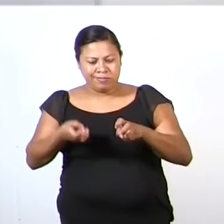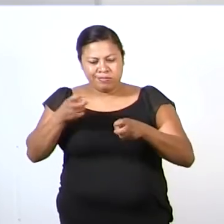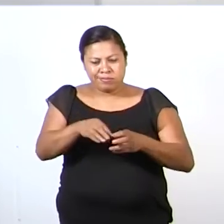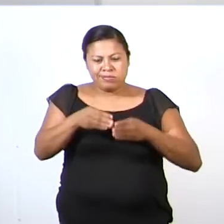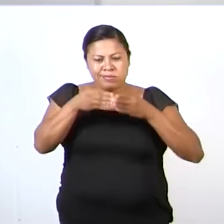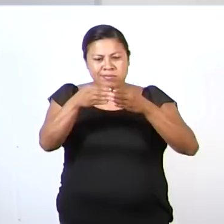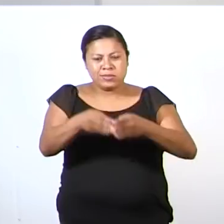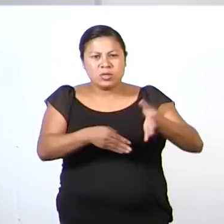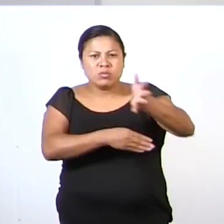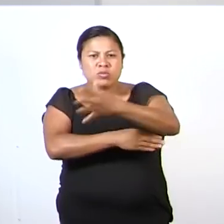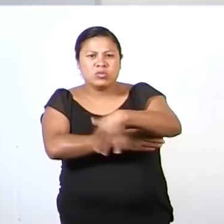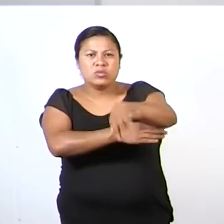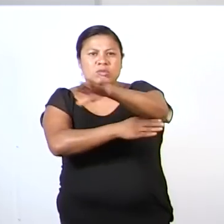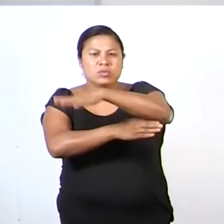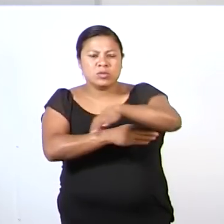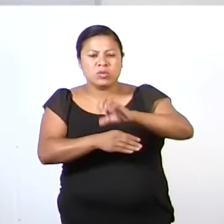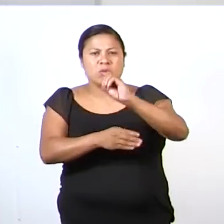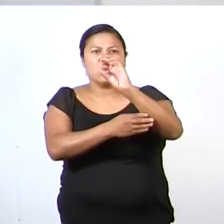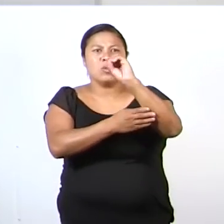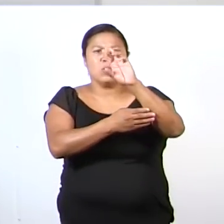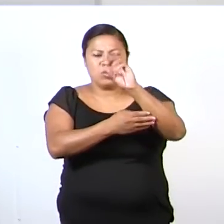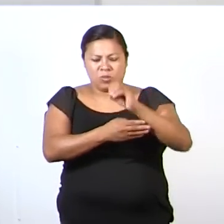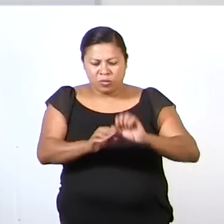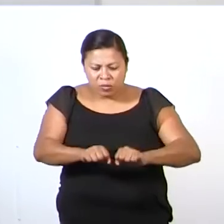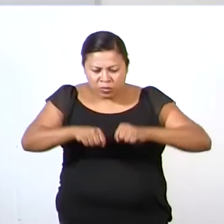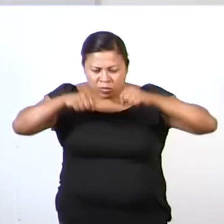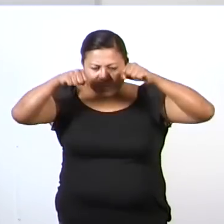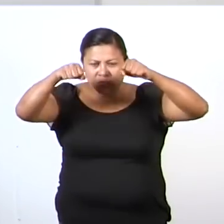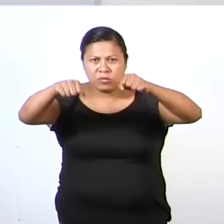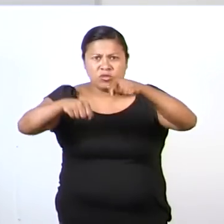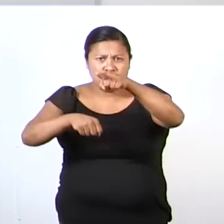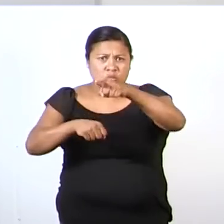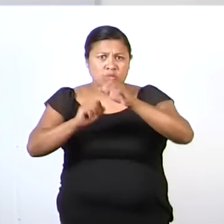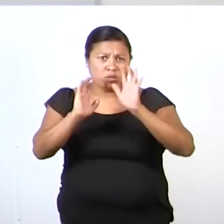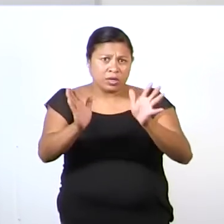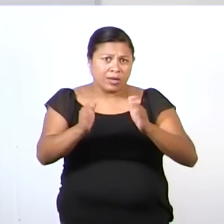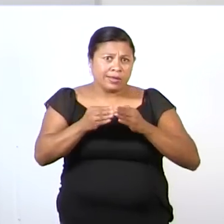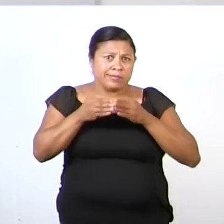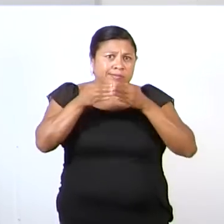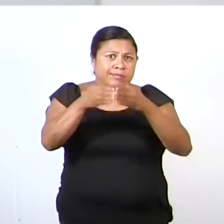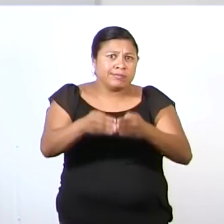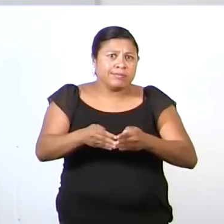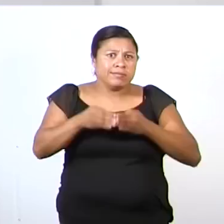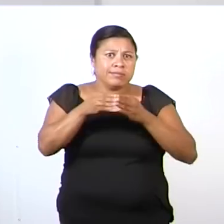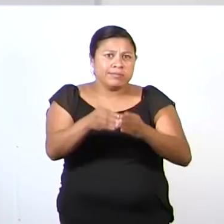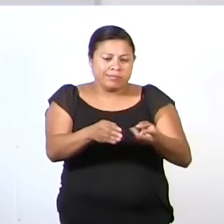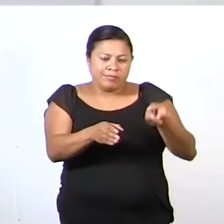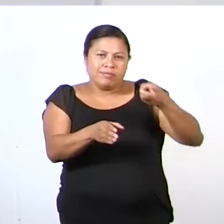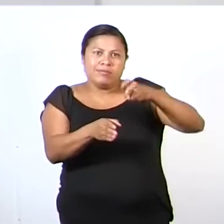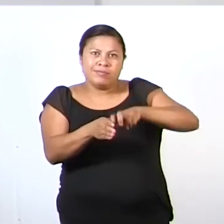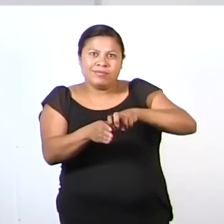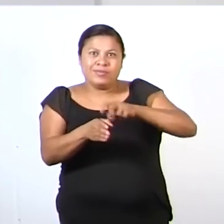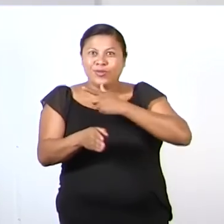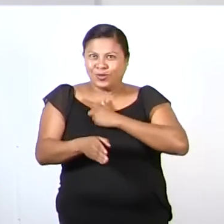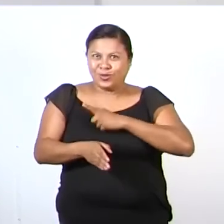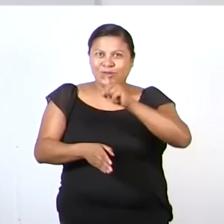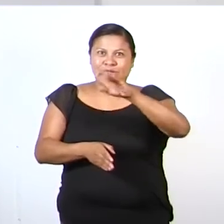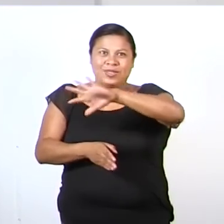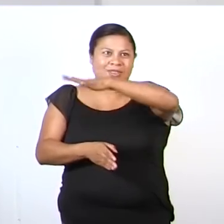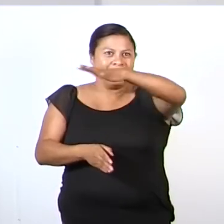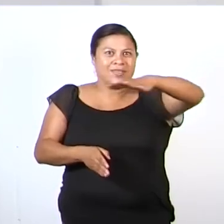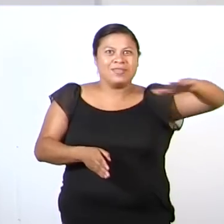del tesoro, ¿Has viajado tú al mar? ¿Te gusta la playa?